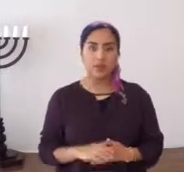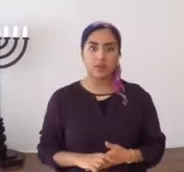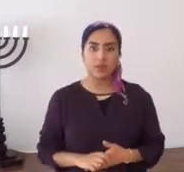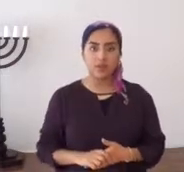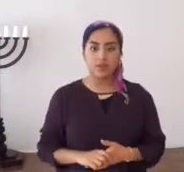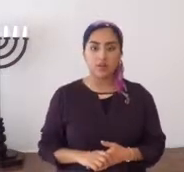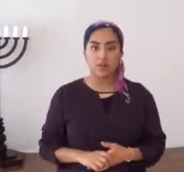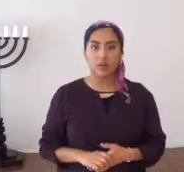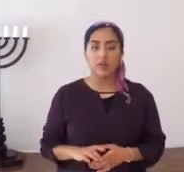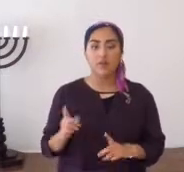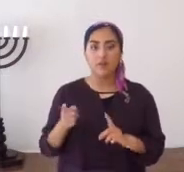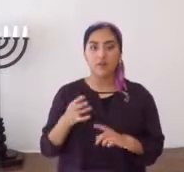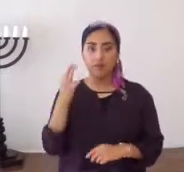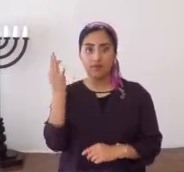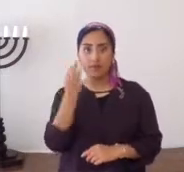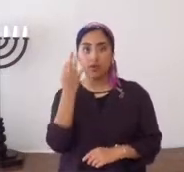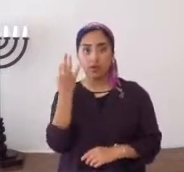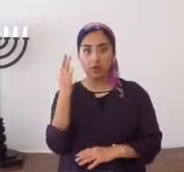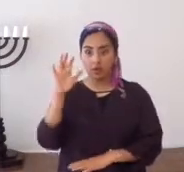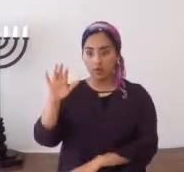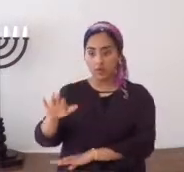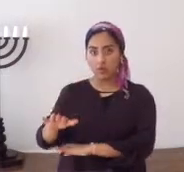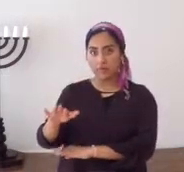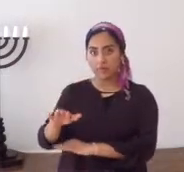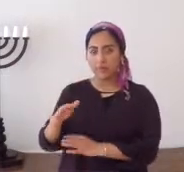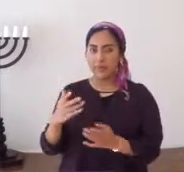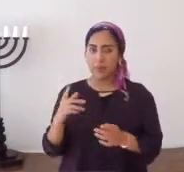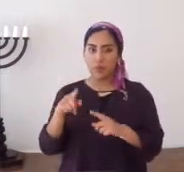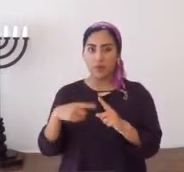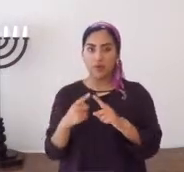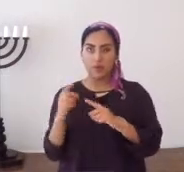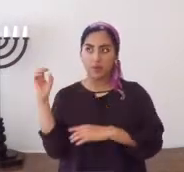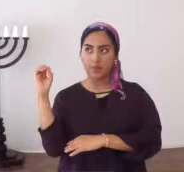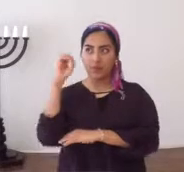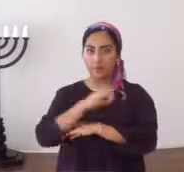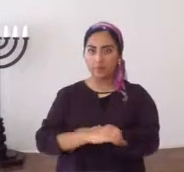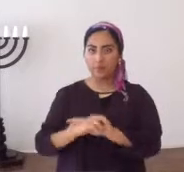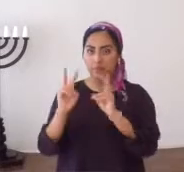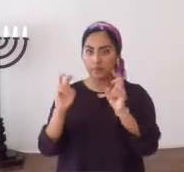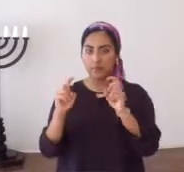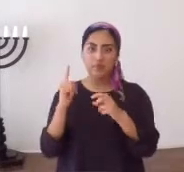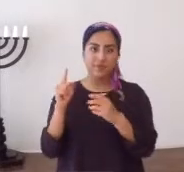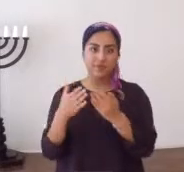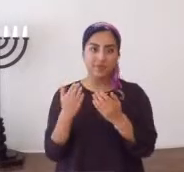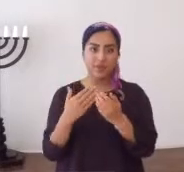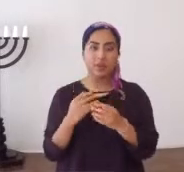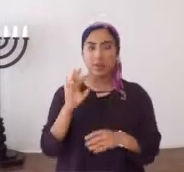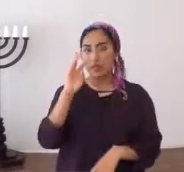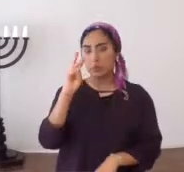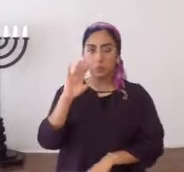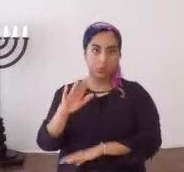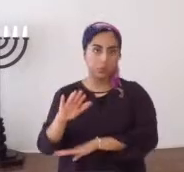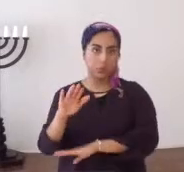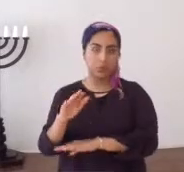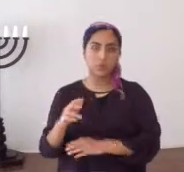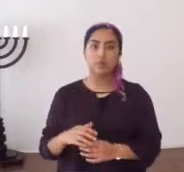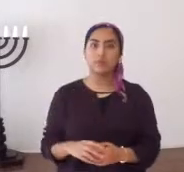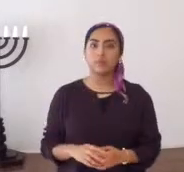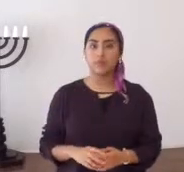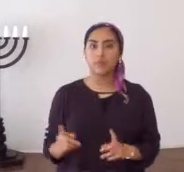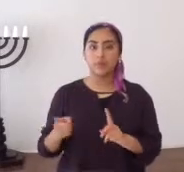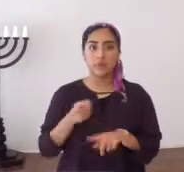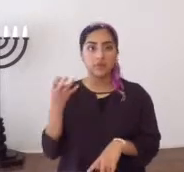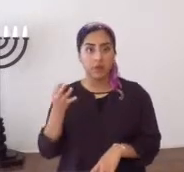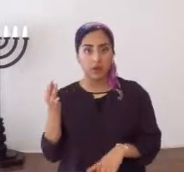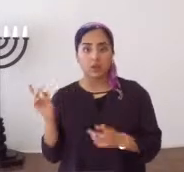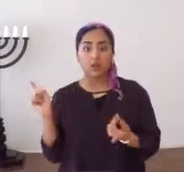prácticos, para que usted lo entienda. El viernes en la tarde, prácticamente al caer el sol, vamos a suponer, para fines prácticos, seis